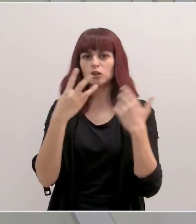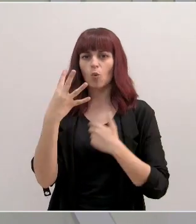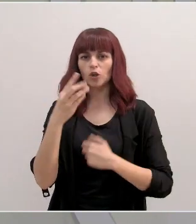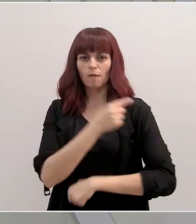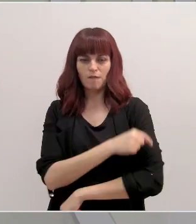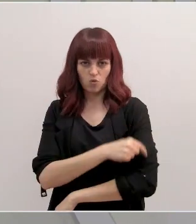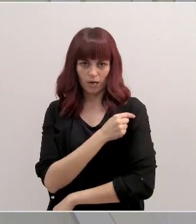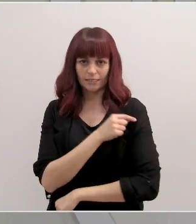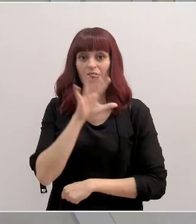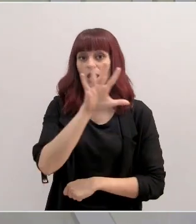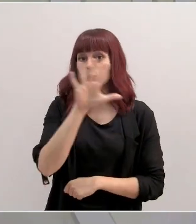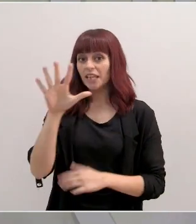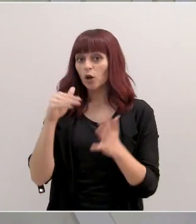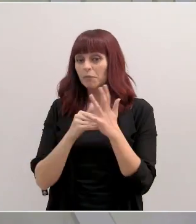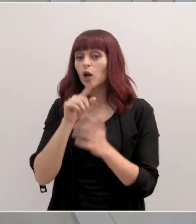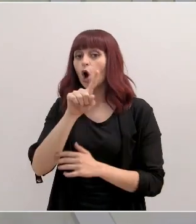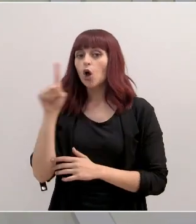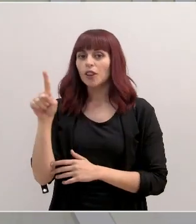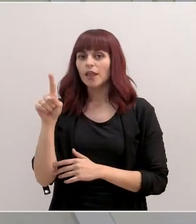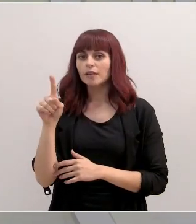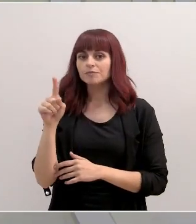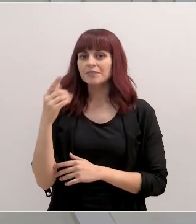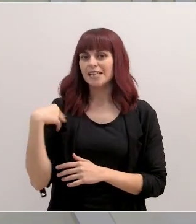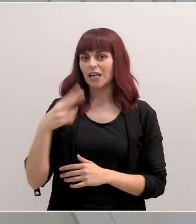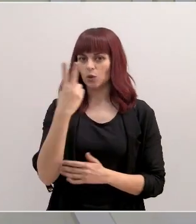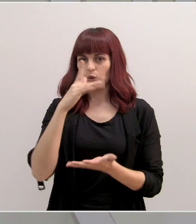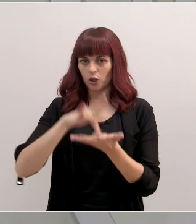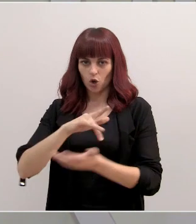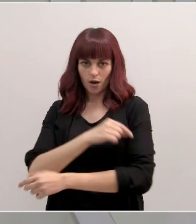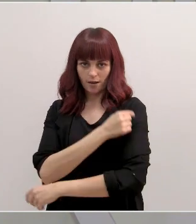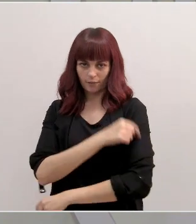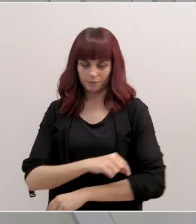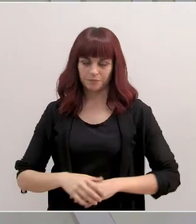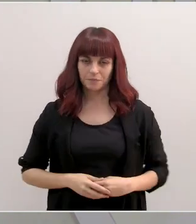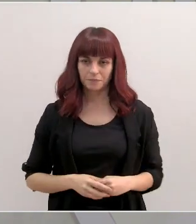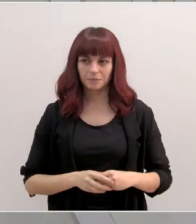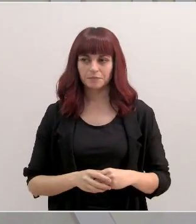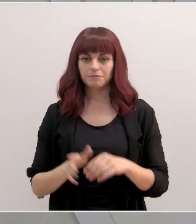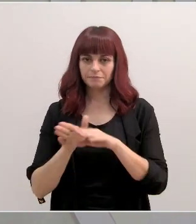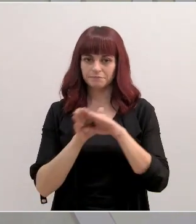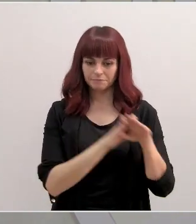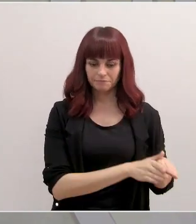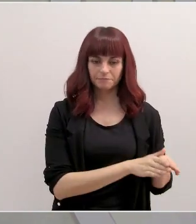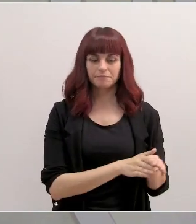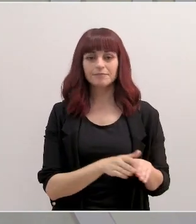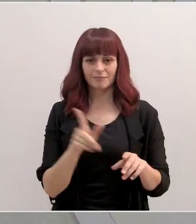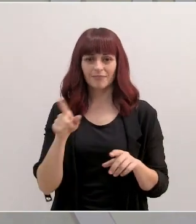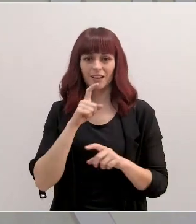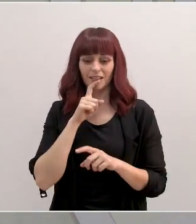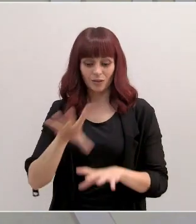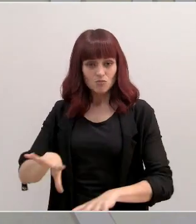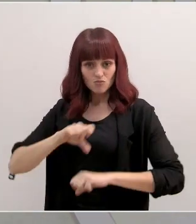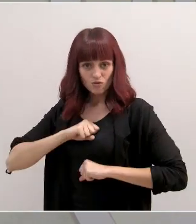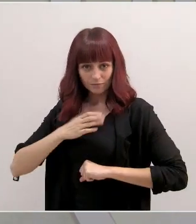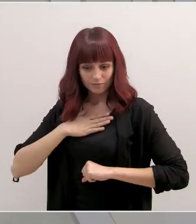de las que 55.011 han sido en segundas dosis. Por otra parte, y tal como anuncié tras mi toma de